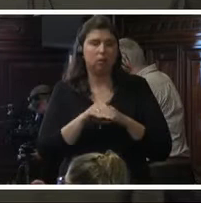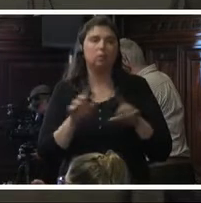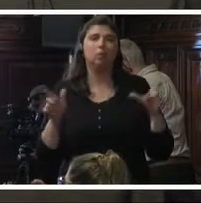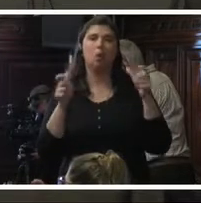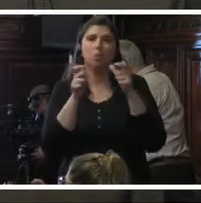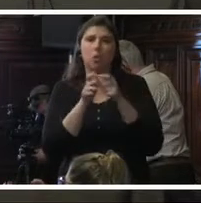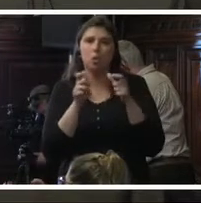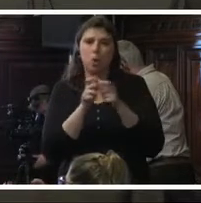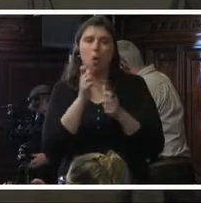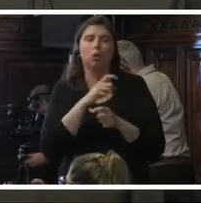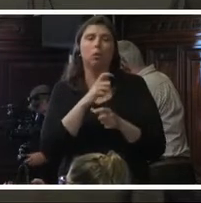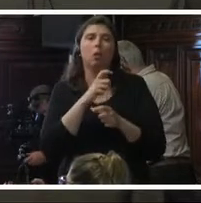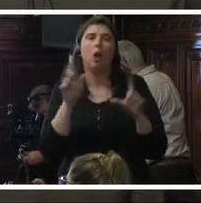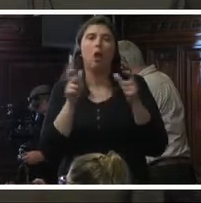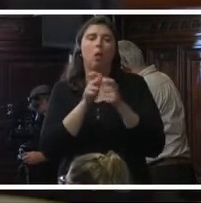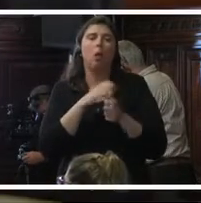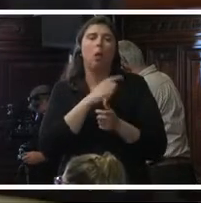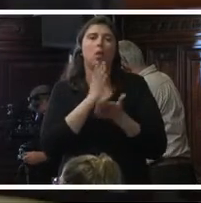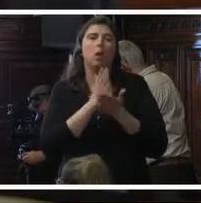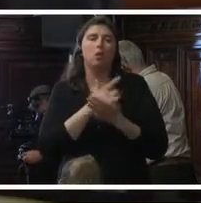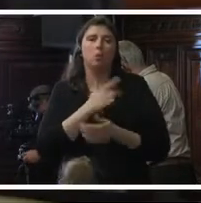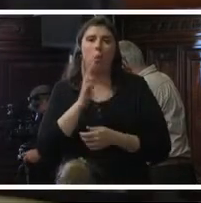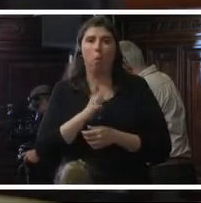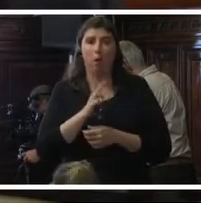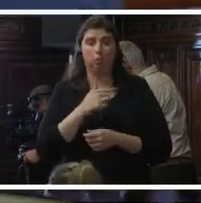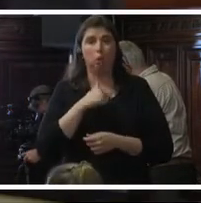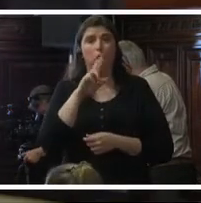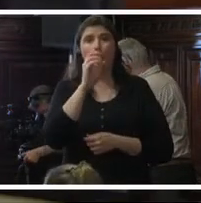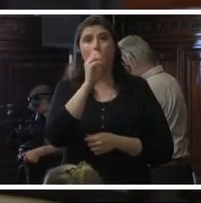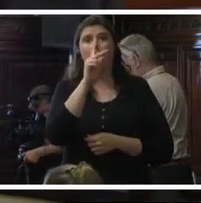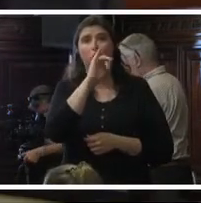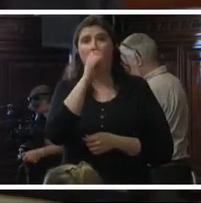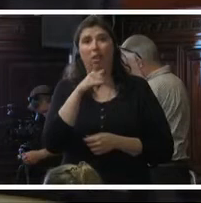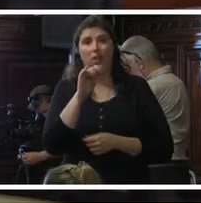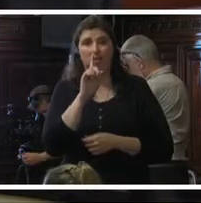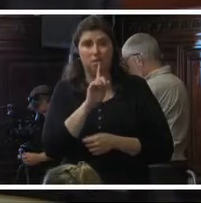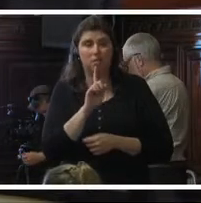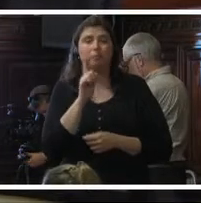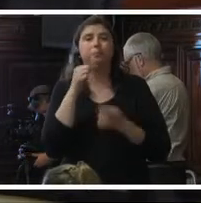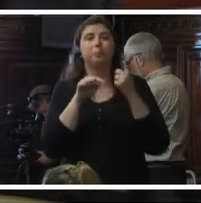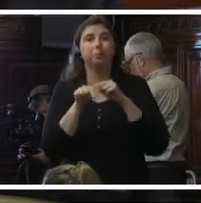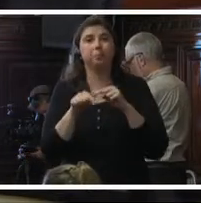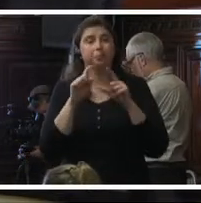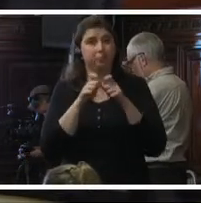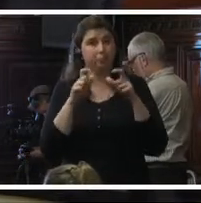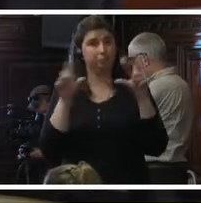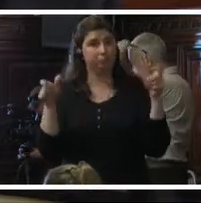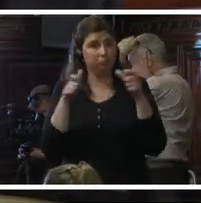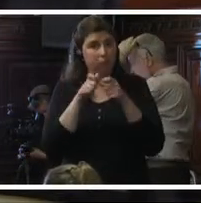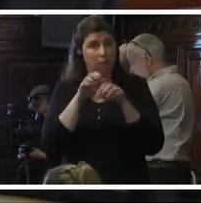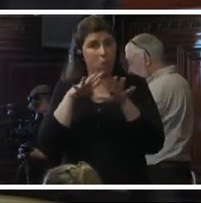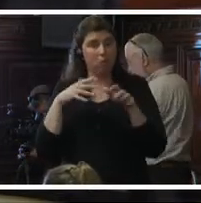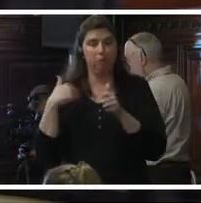Humanos. Mi nombre es Sebastián Rodríguez y en representación del Centro de Derechos Reproductivos testifico en esta audiencia a la cual me